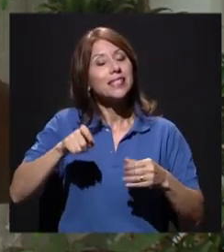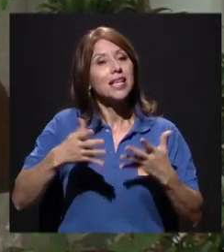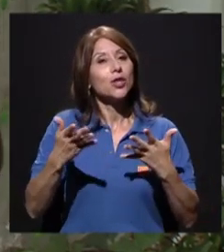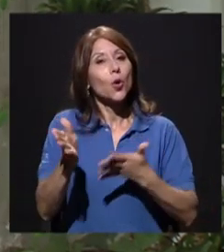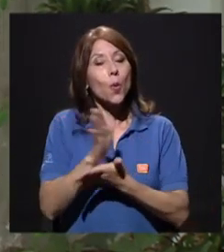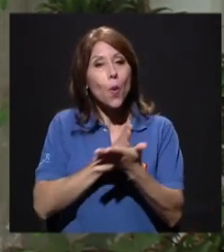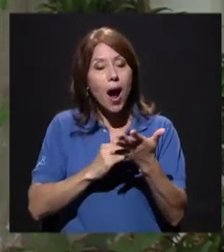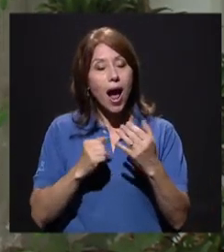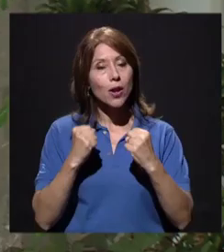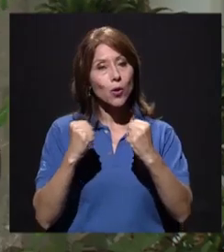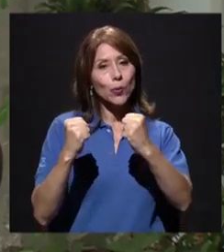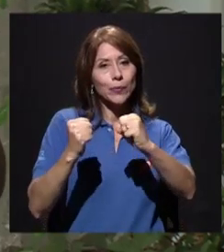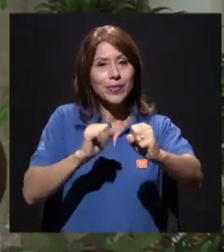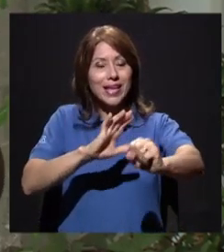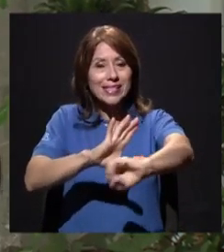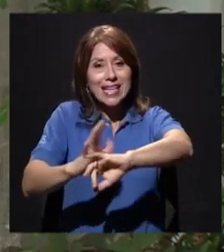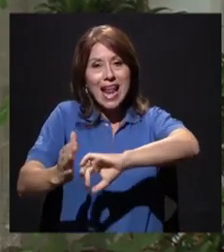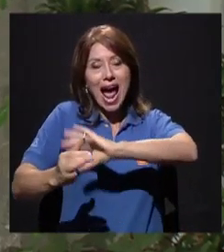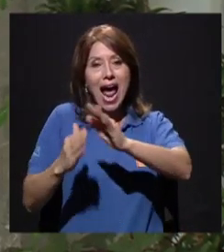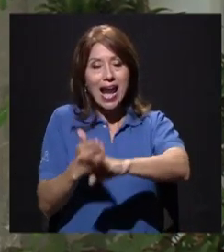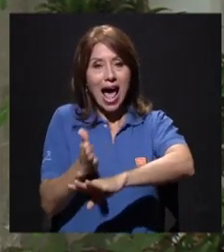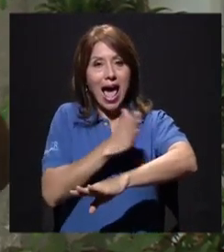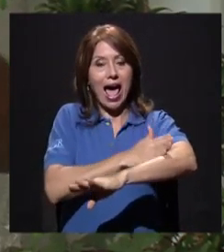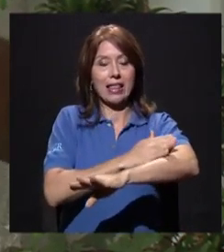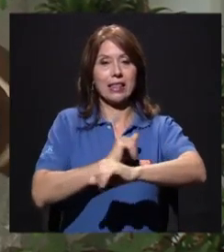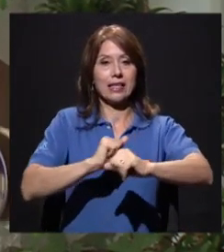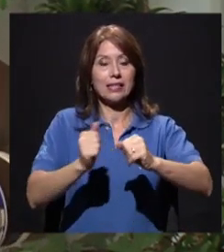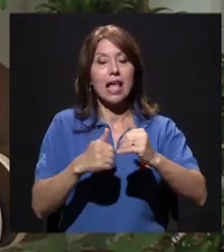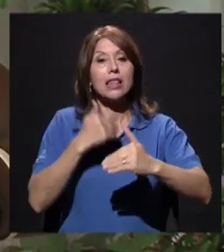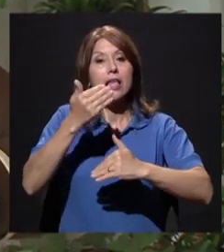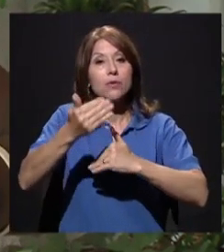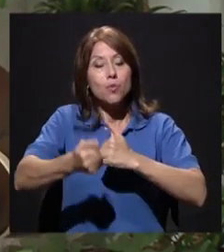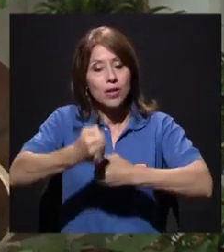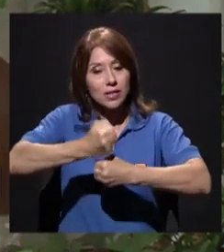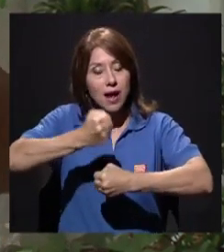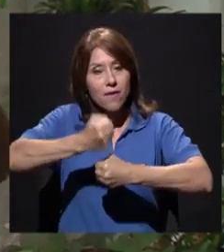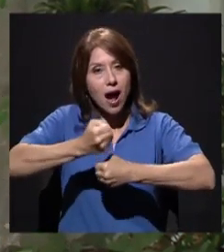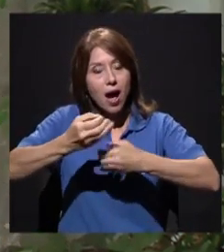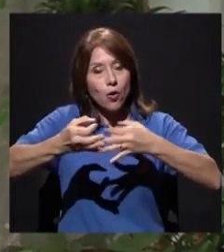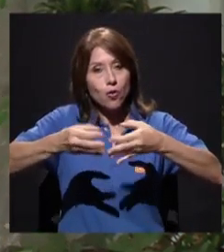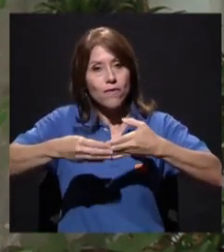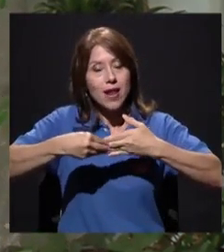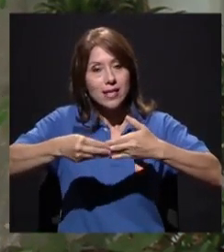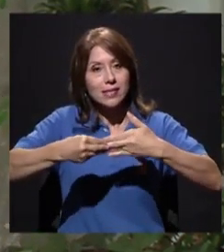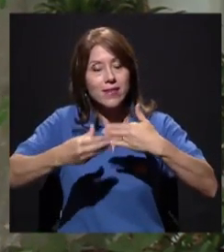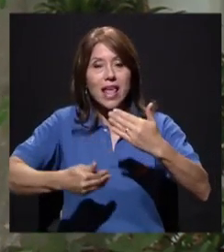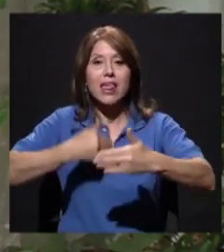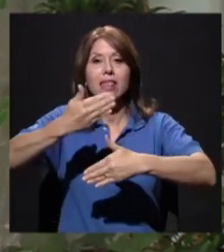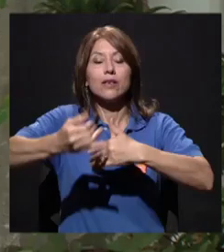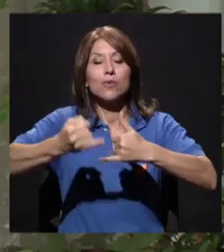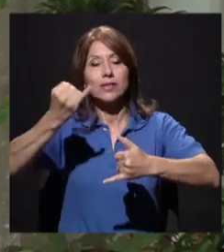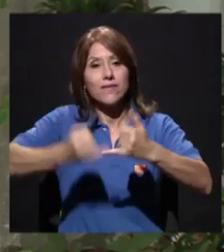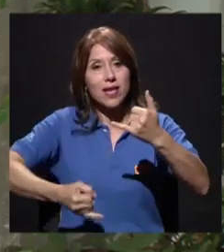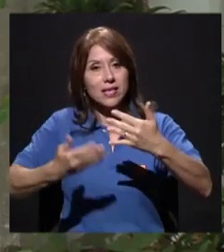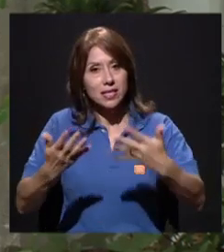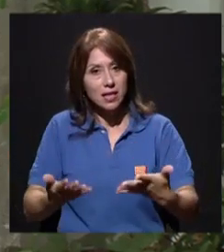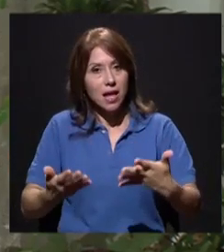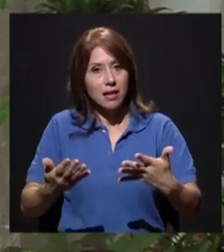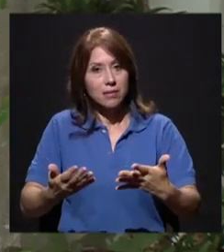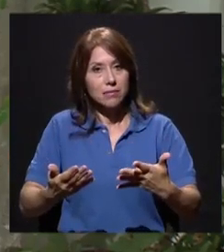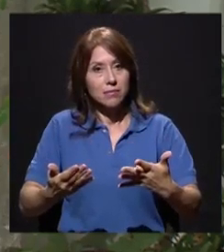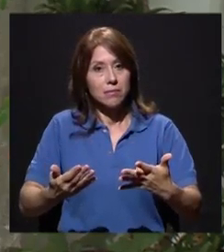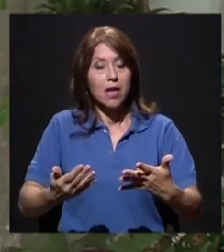flexibilidad al final, ¿verdad? Entonces, hay que tener muy claro lo que es un estiramiento, lo que es un trabajo de flexibilidad, de elongación,